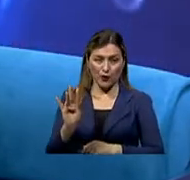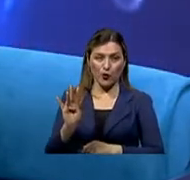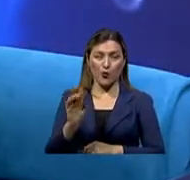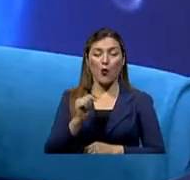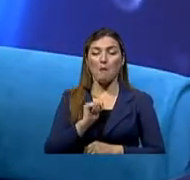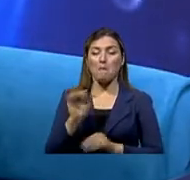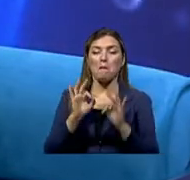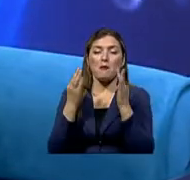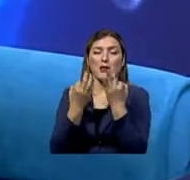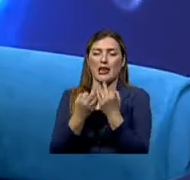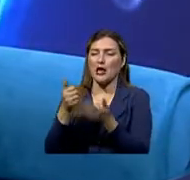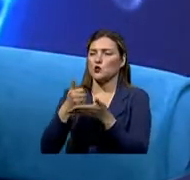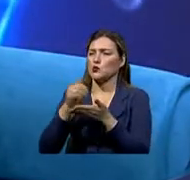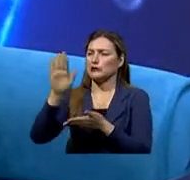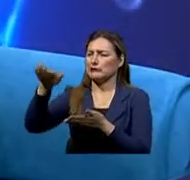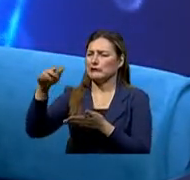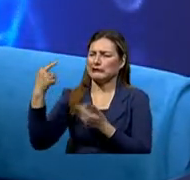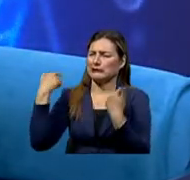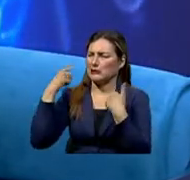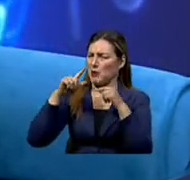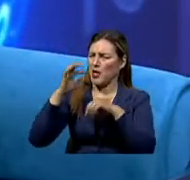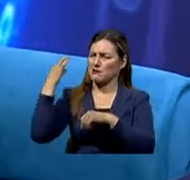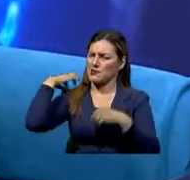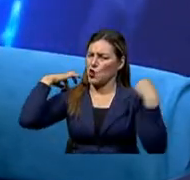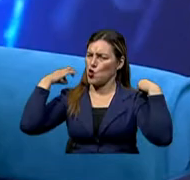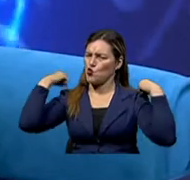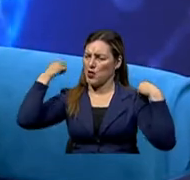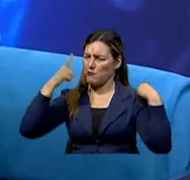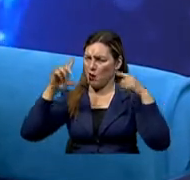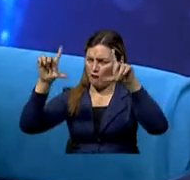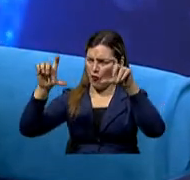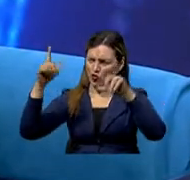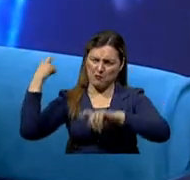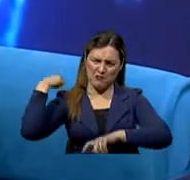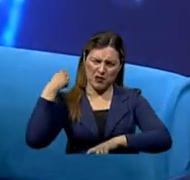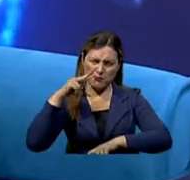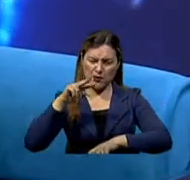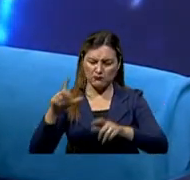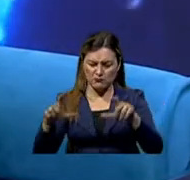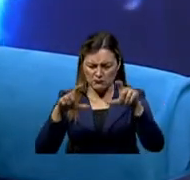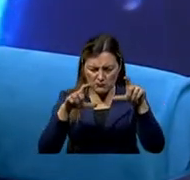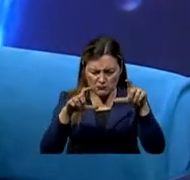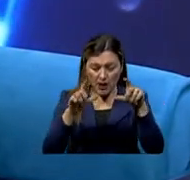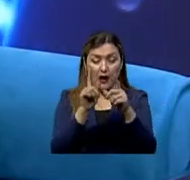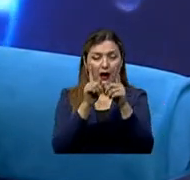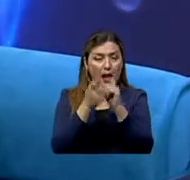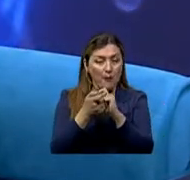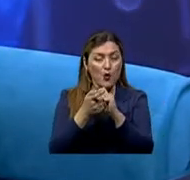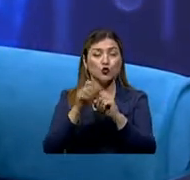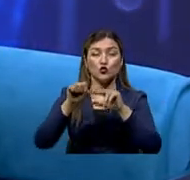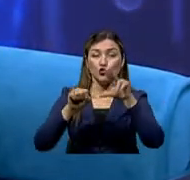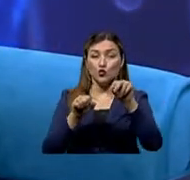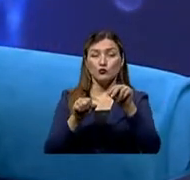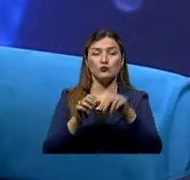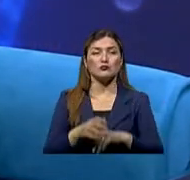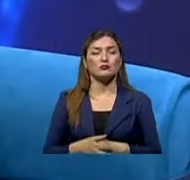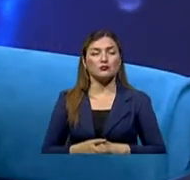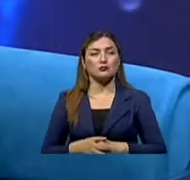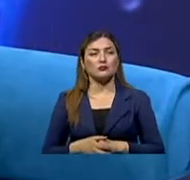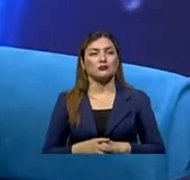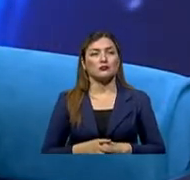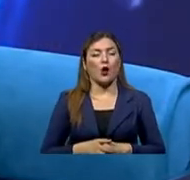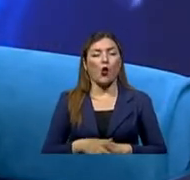pedir a un familiar que nos ayude tomando fotos, que nos ayude valorándonos, viéndonos si ha cambiado. Porque si hay un lunar que ha cambiado, que ha crecido